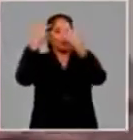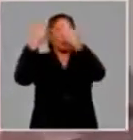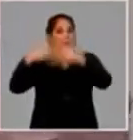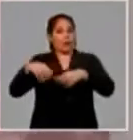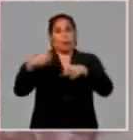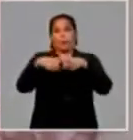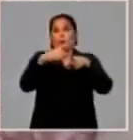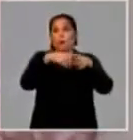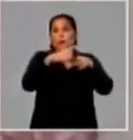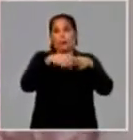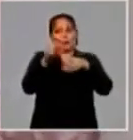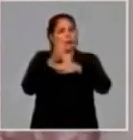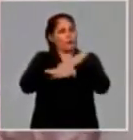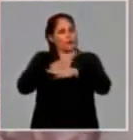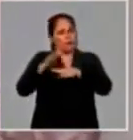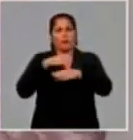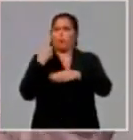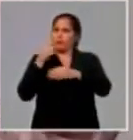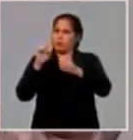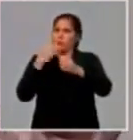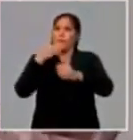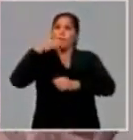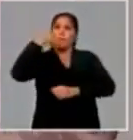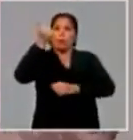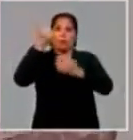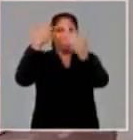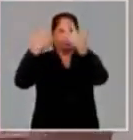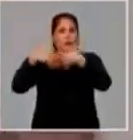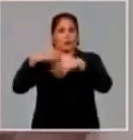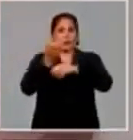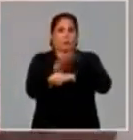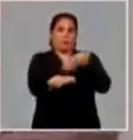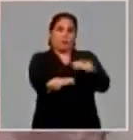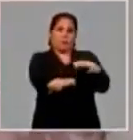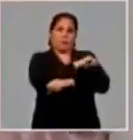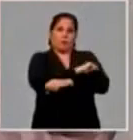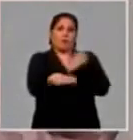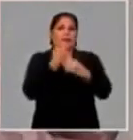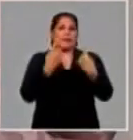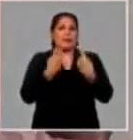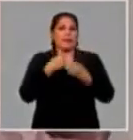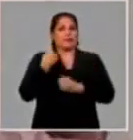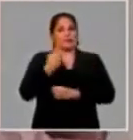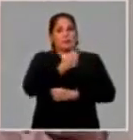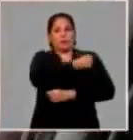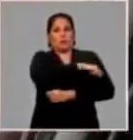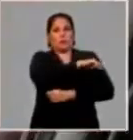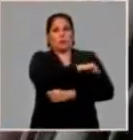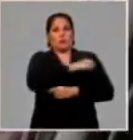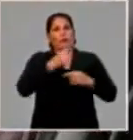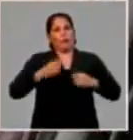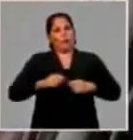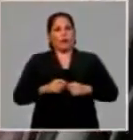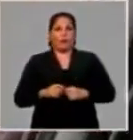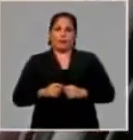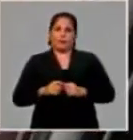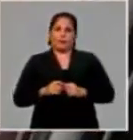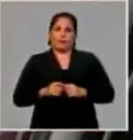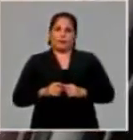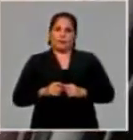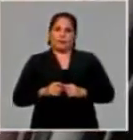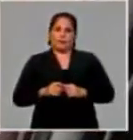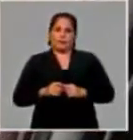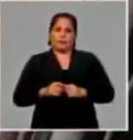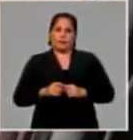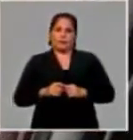productos o el número de productos que deben mejorar la demanda y que deben mejorar las necesidades de nuestra producción. Unileve no alcanza, no va